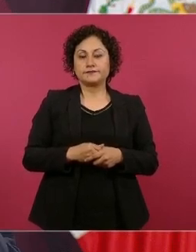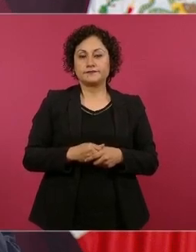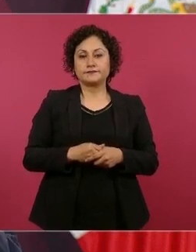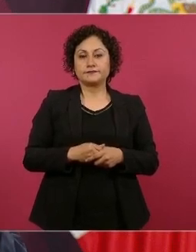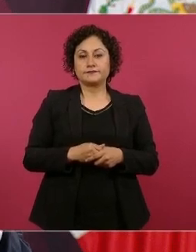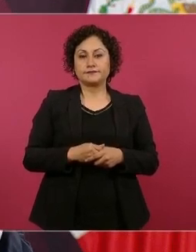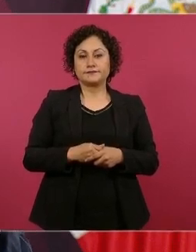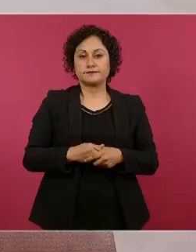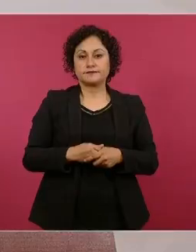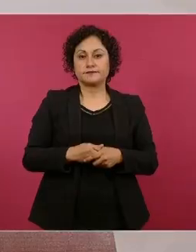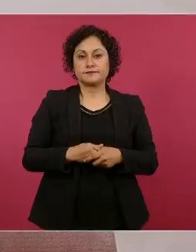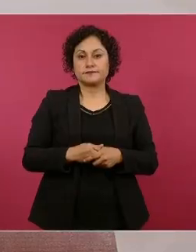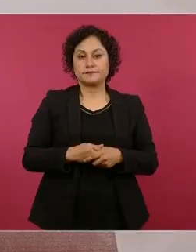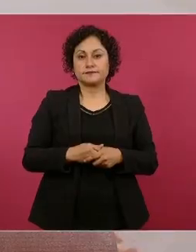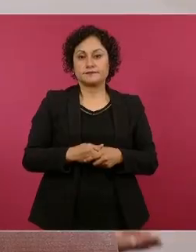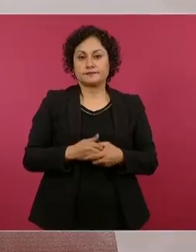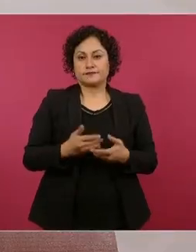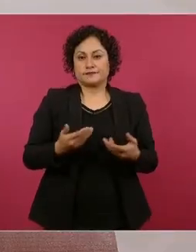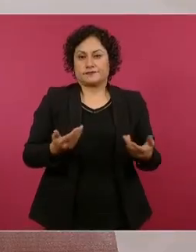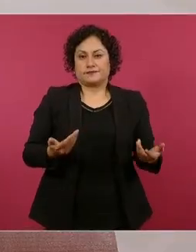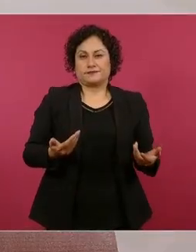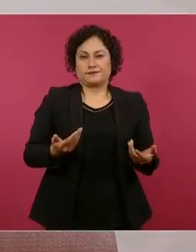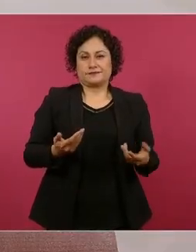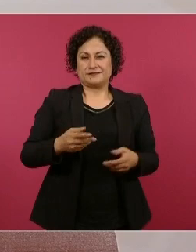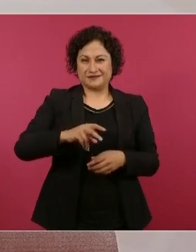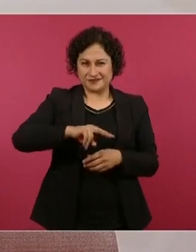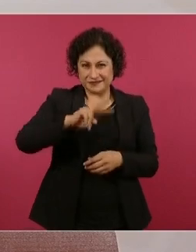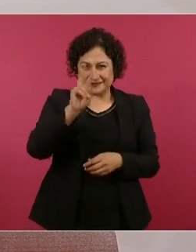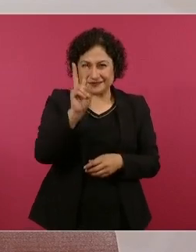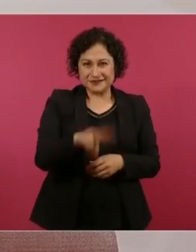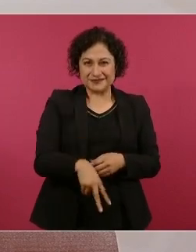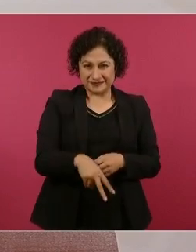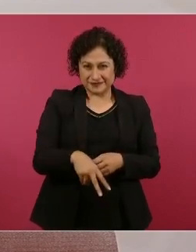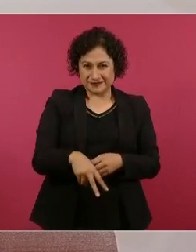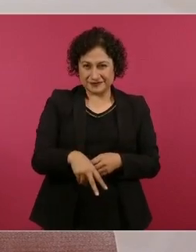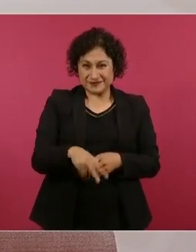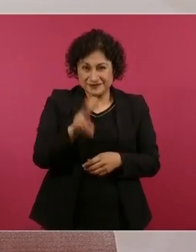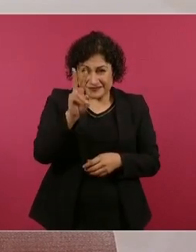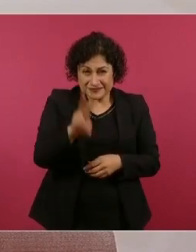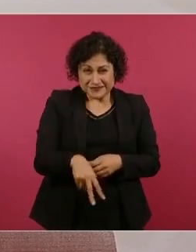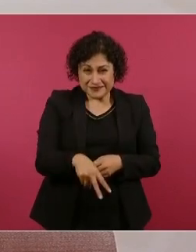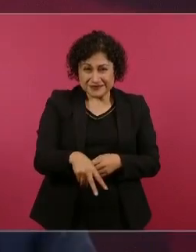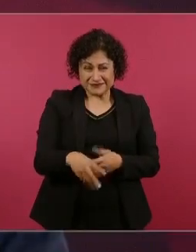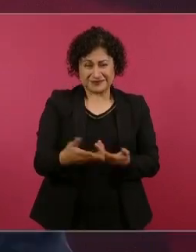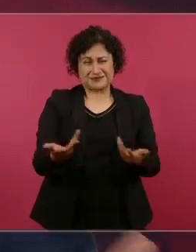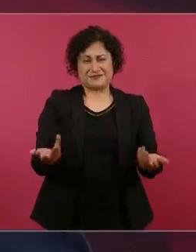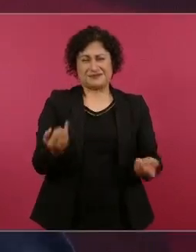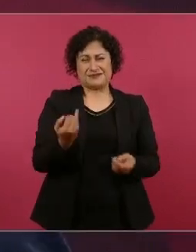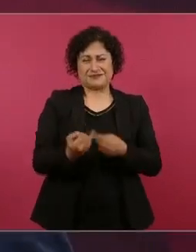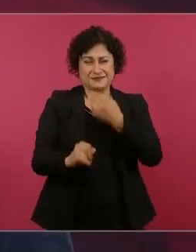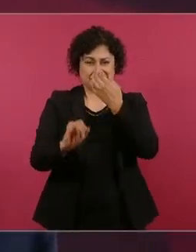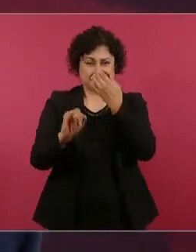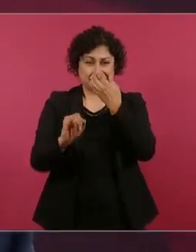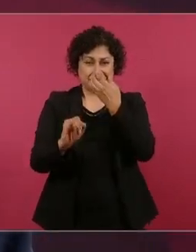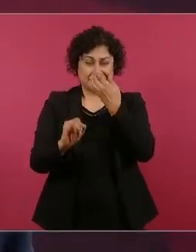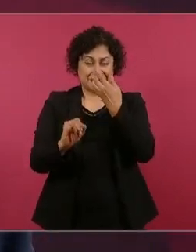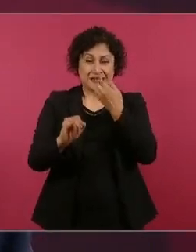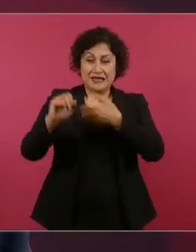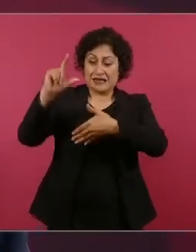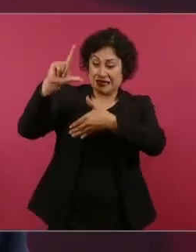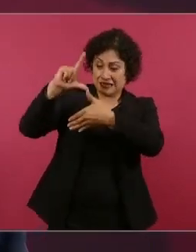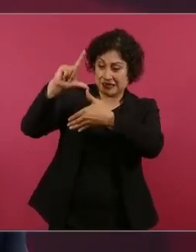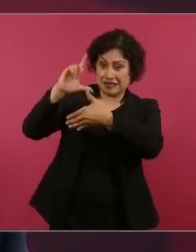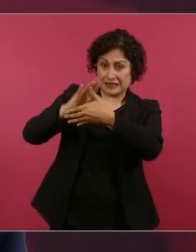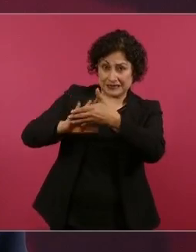sin ayuda humanitaria a los países de América Latina y del Caribe.